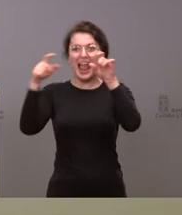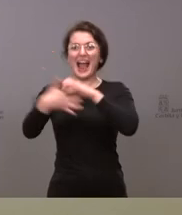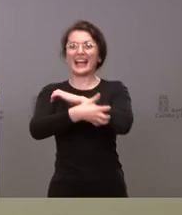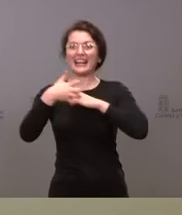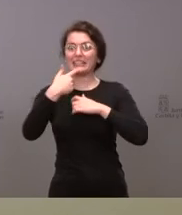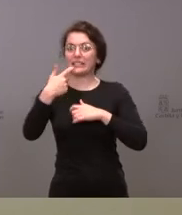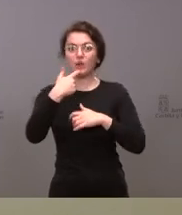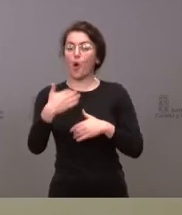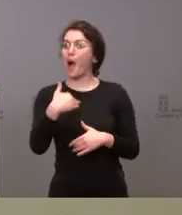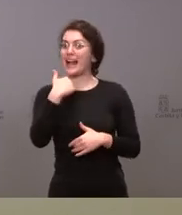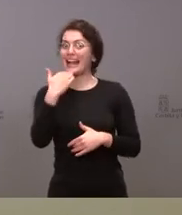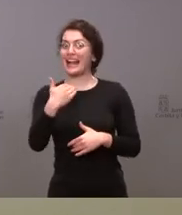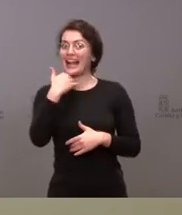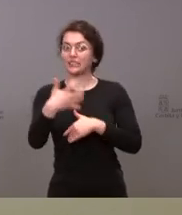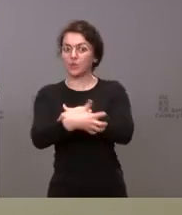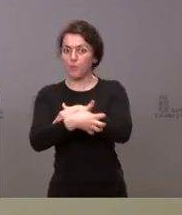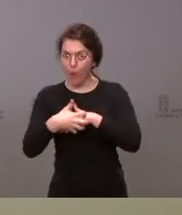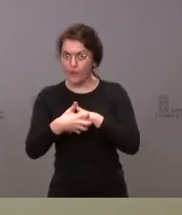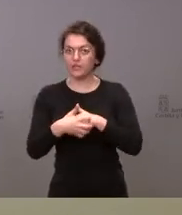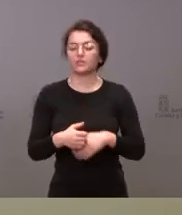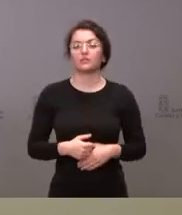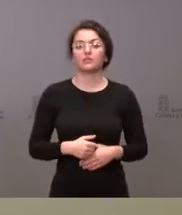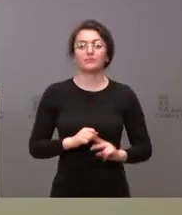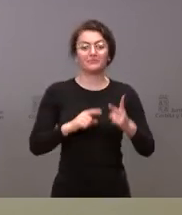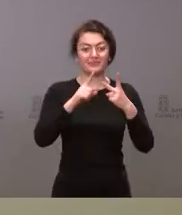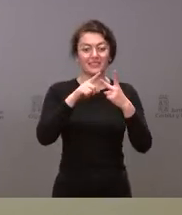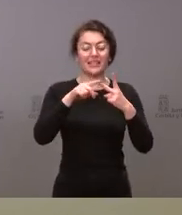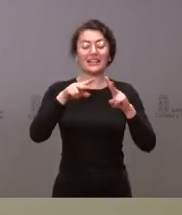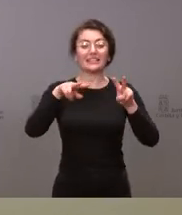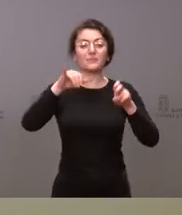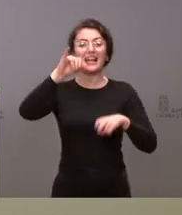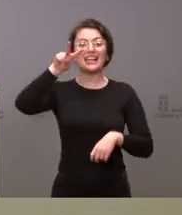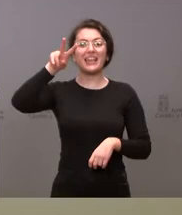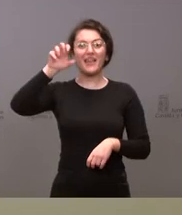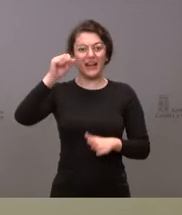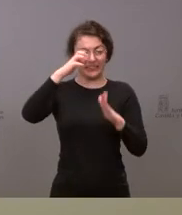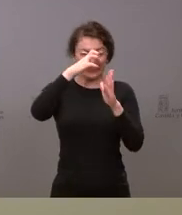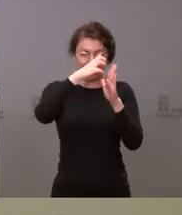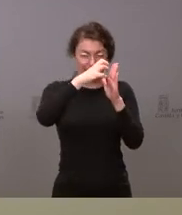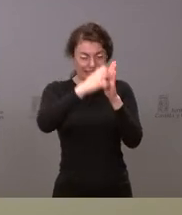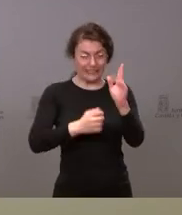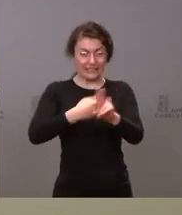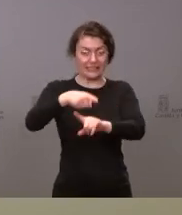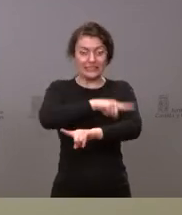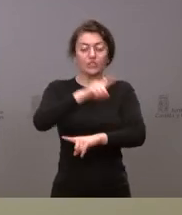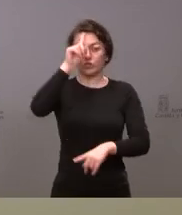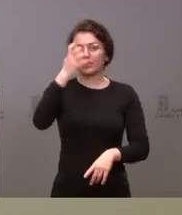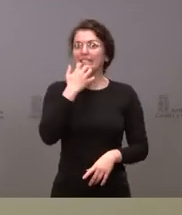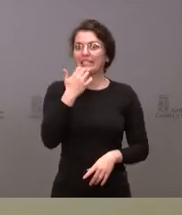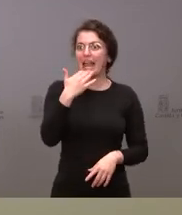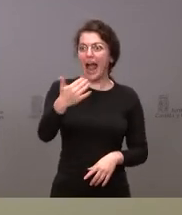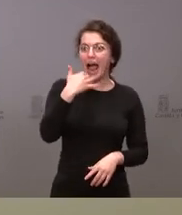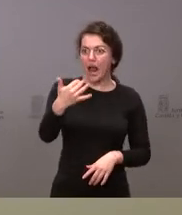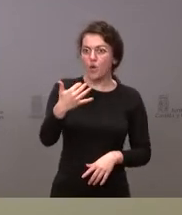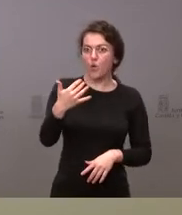en segundo lugar sobre el IVA súper reducido no sé si tienen algún cálculo nos pueden dar alguna referencia de